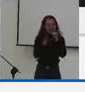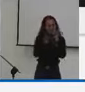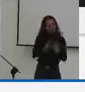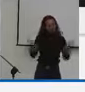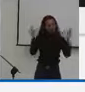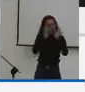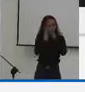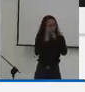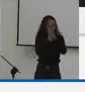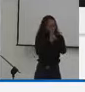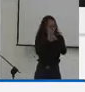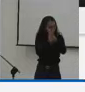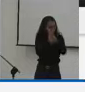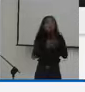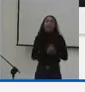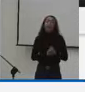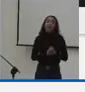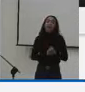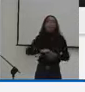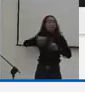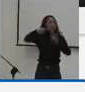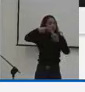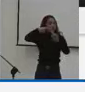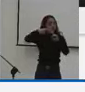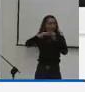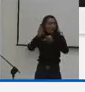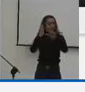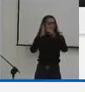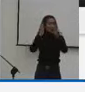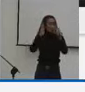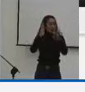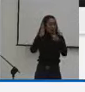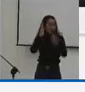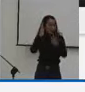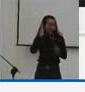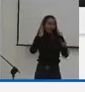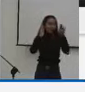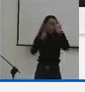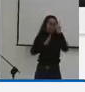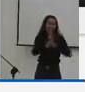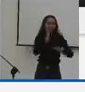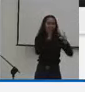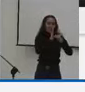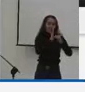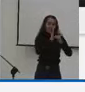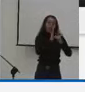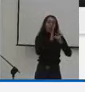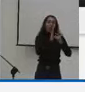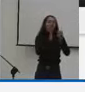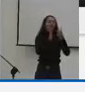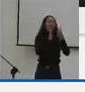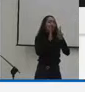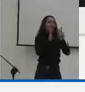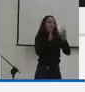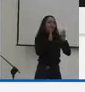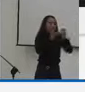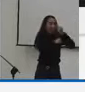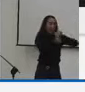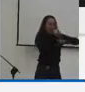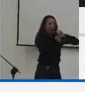es importante precisar varios aspectos el primero de ellos es que el decreto ley 1228 de 95